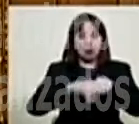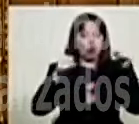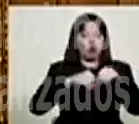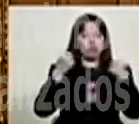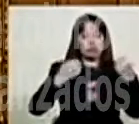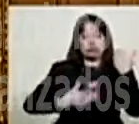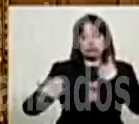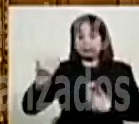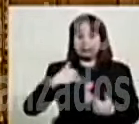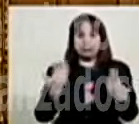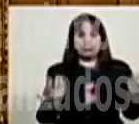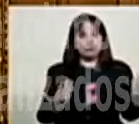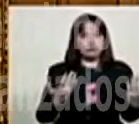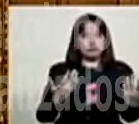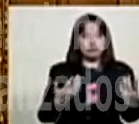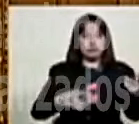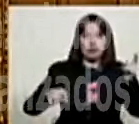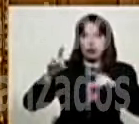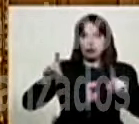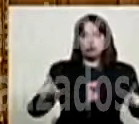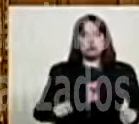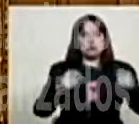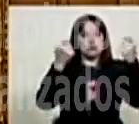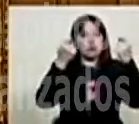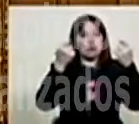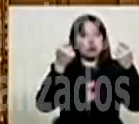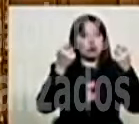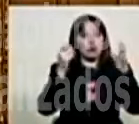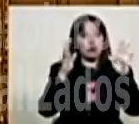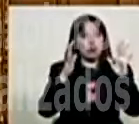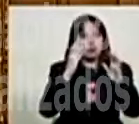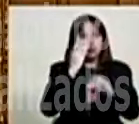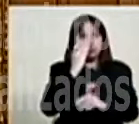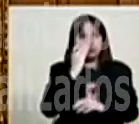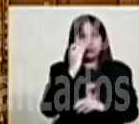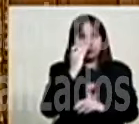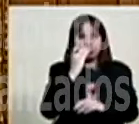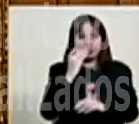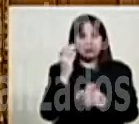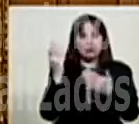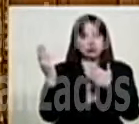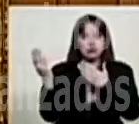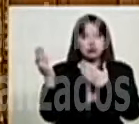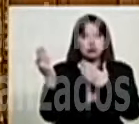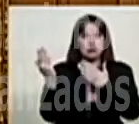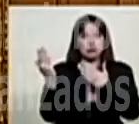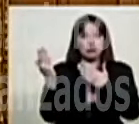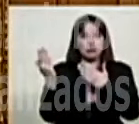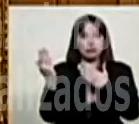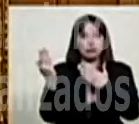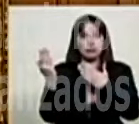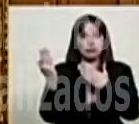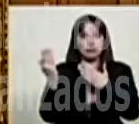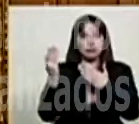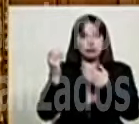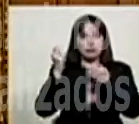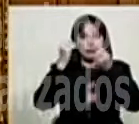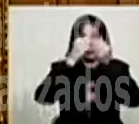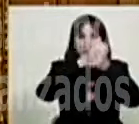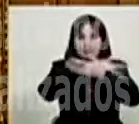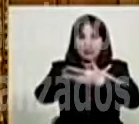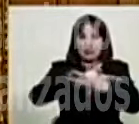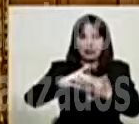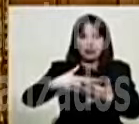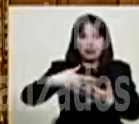otros muchachos. Algunos se han salvado de milagro. Aquí están las cachuchas, sangrentadas